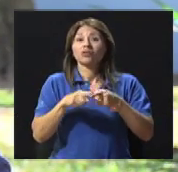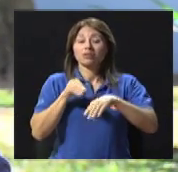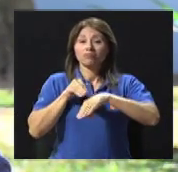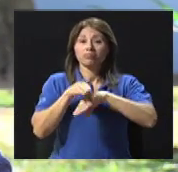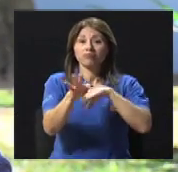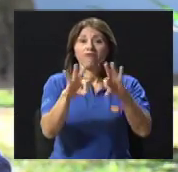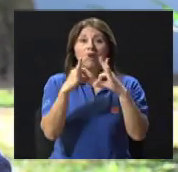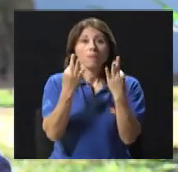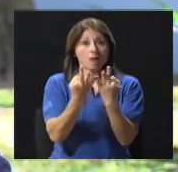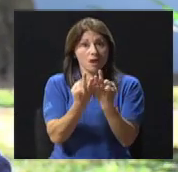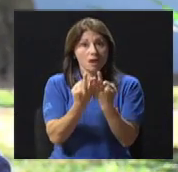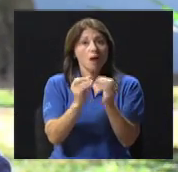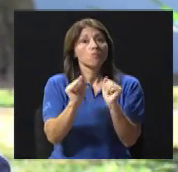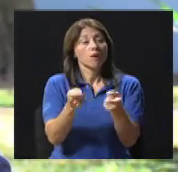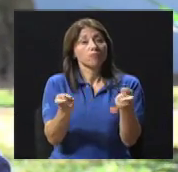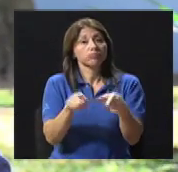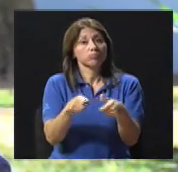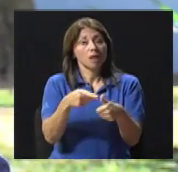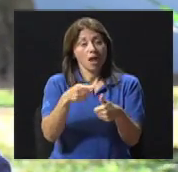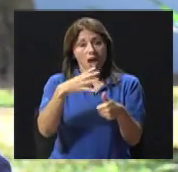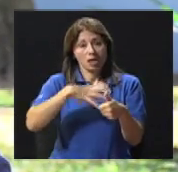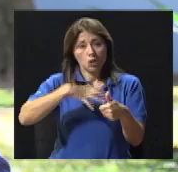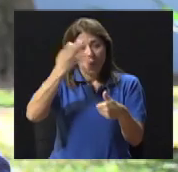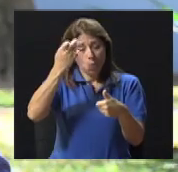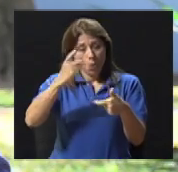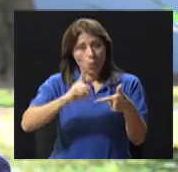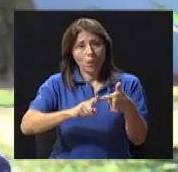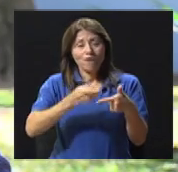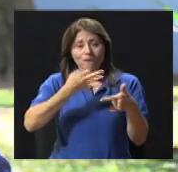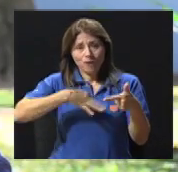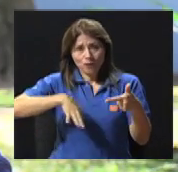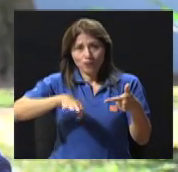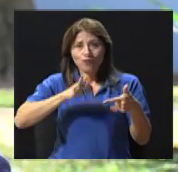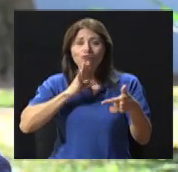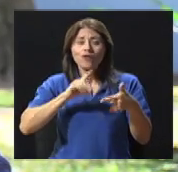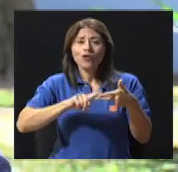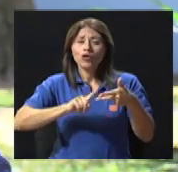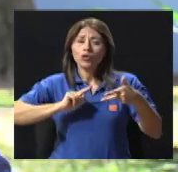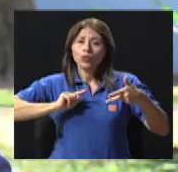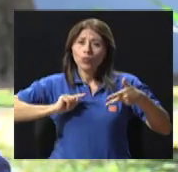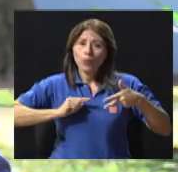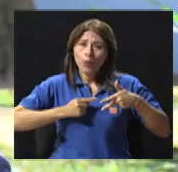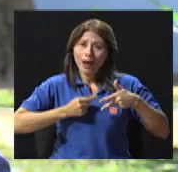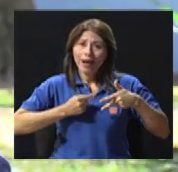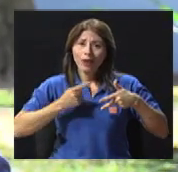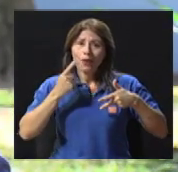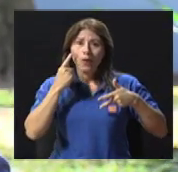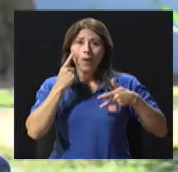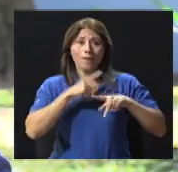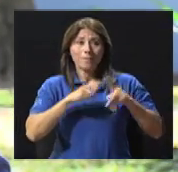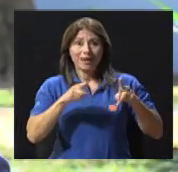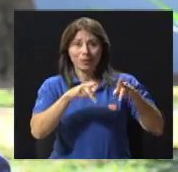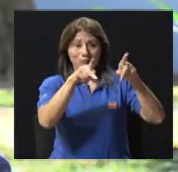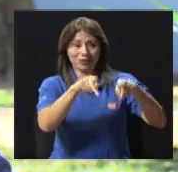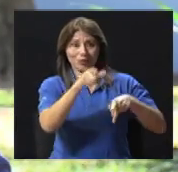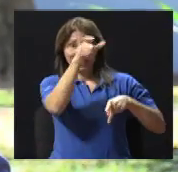frustración, va a haber un proceso de duelo, se pierde a la persona, pero lo más duro es que la persona está ahí. Está ahí, pero ya con